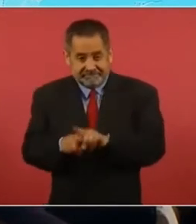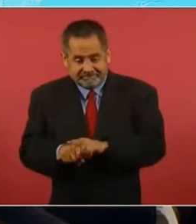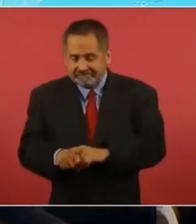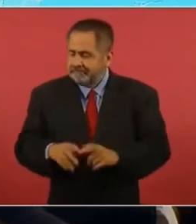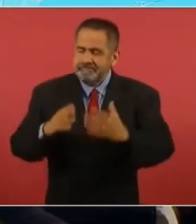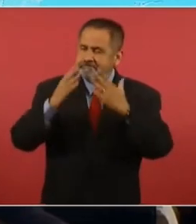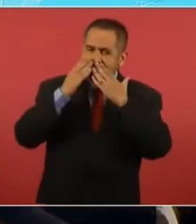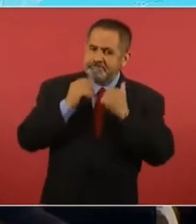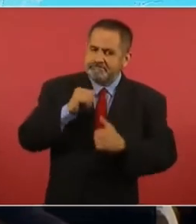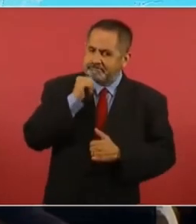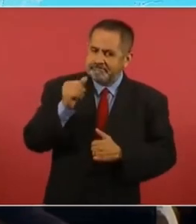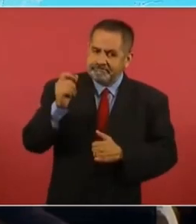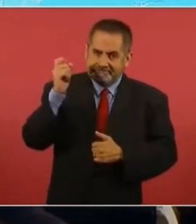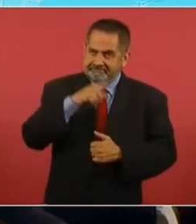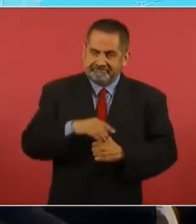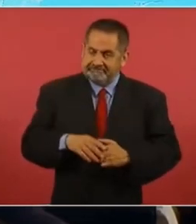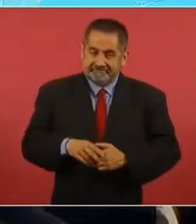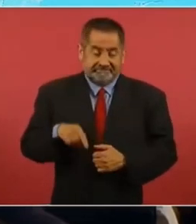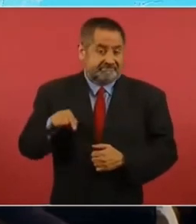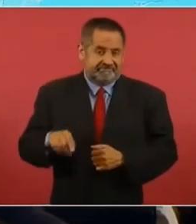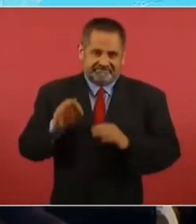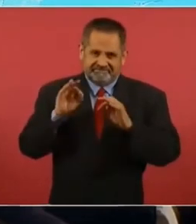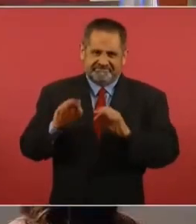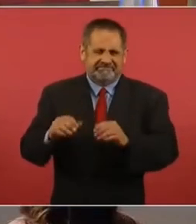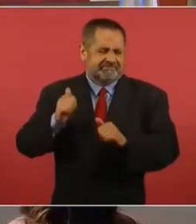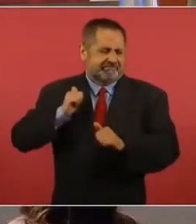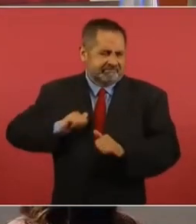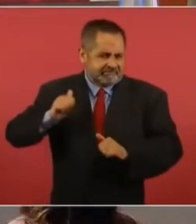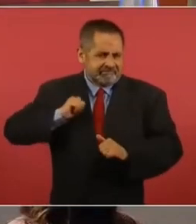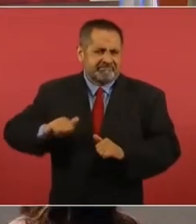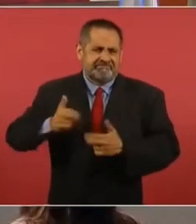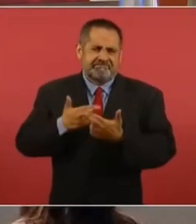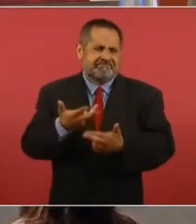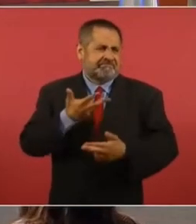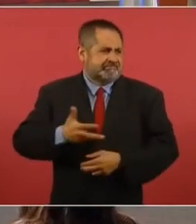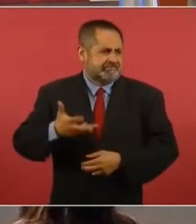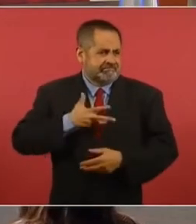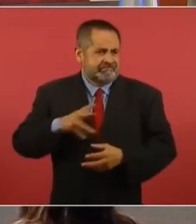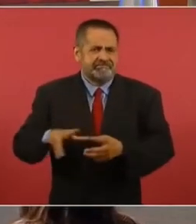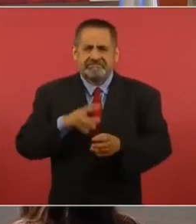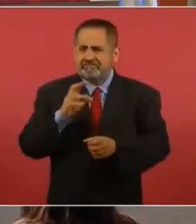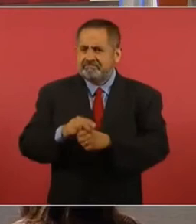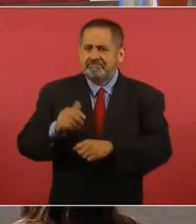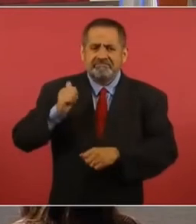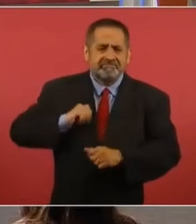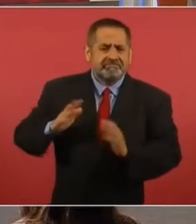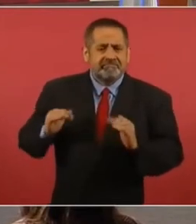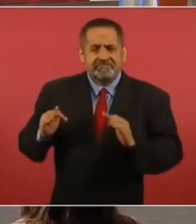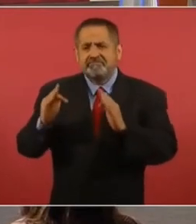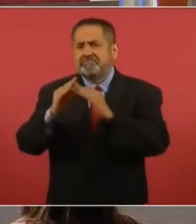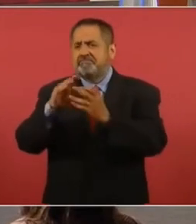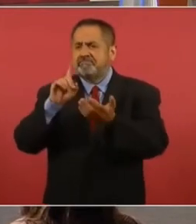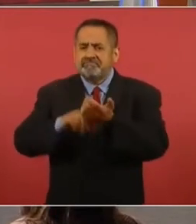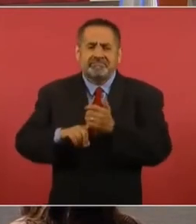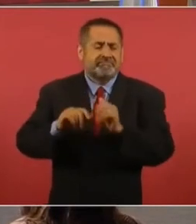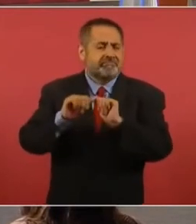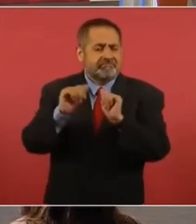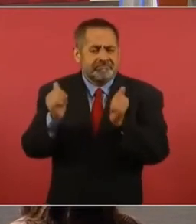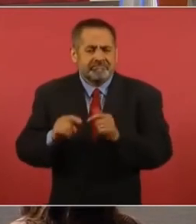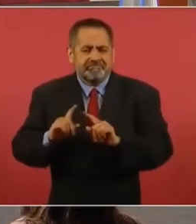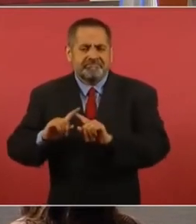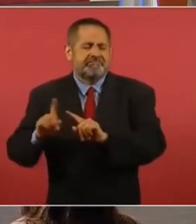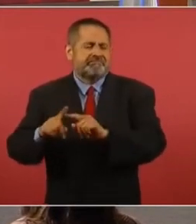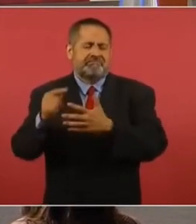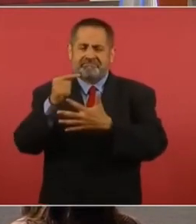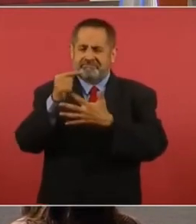Con tanta riqueza artística y arqueológica. Entonces,